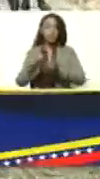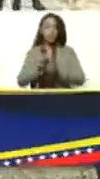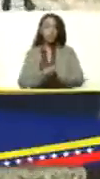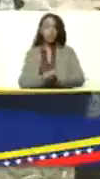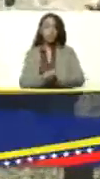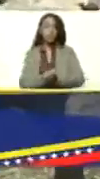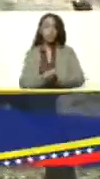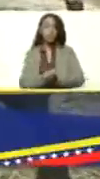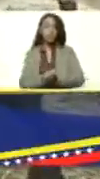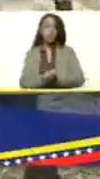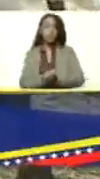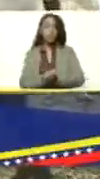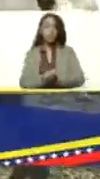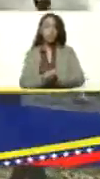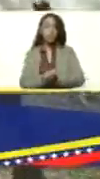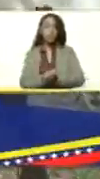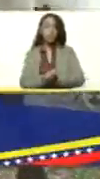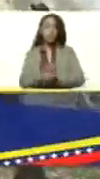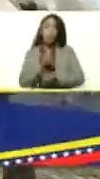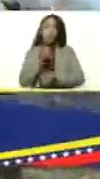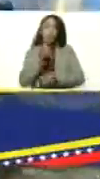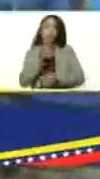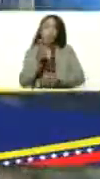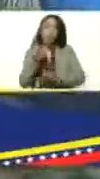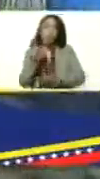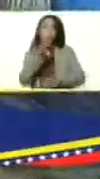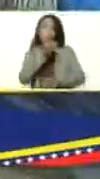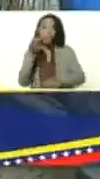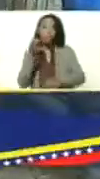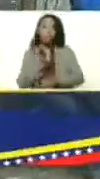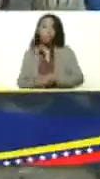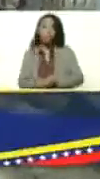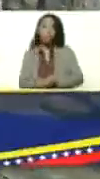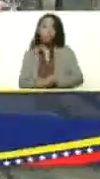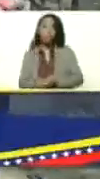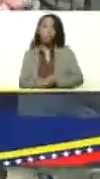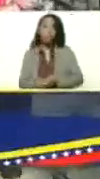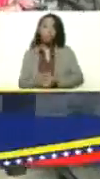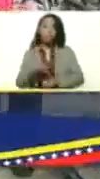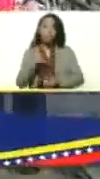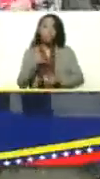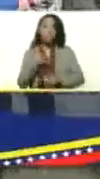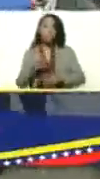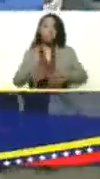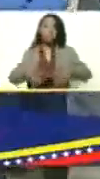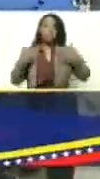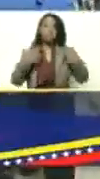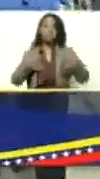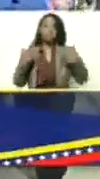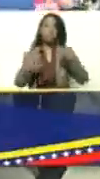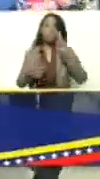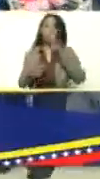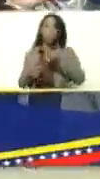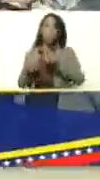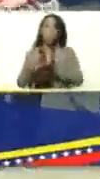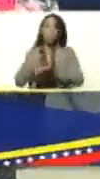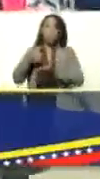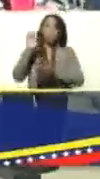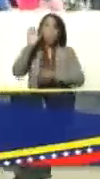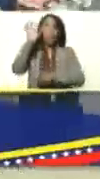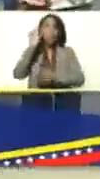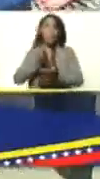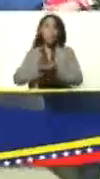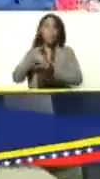Correcto. Bueno, extraordinario, pues. Es bueno sentir uno, alegría de ver un país levantándose,